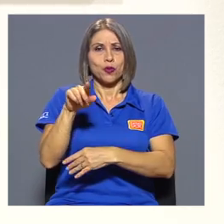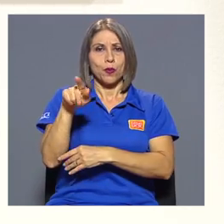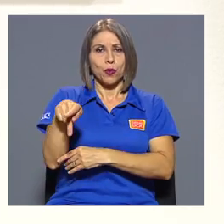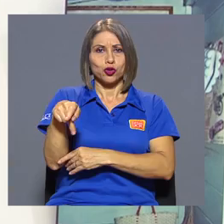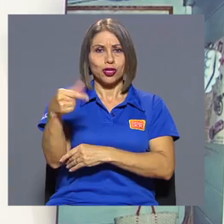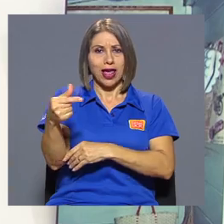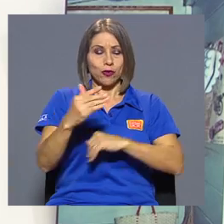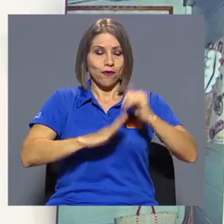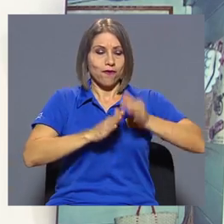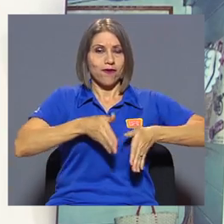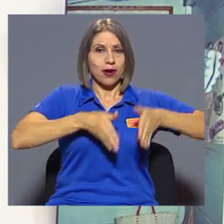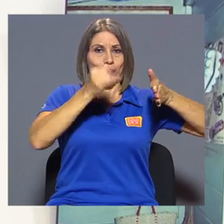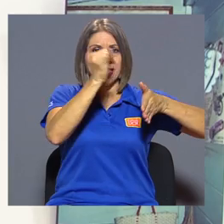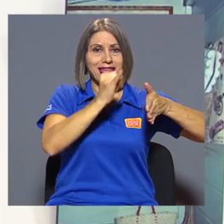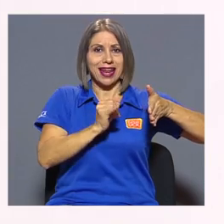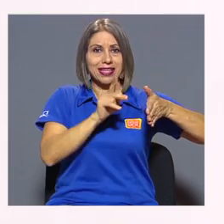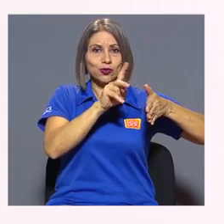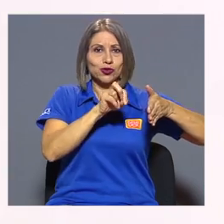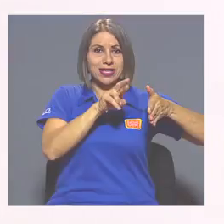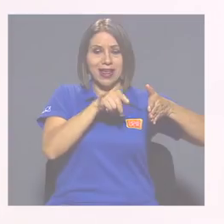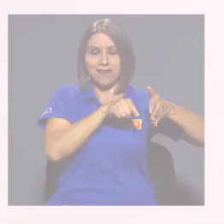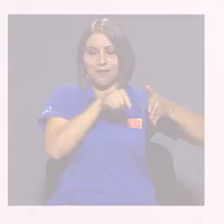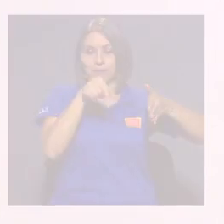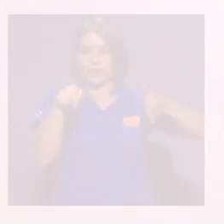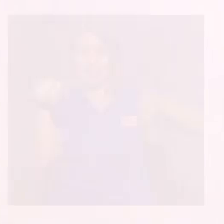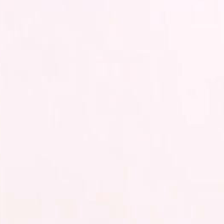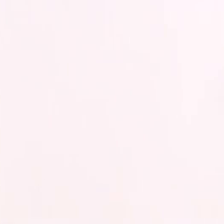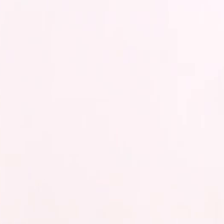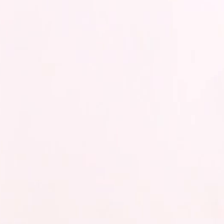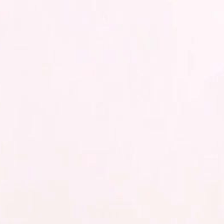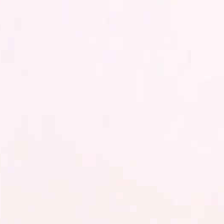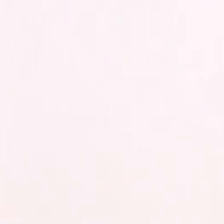Posgrado, diagonal a la Facultad de Artes de la UCR.